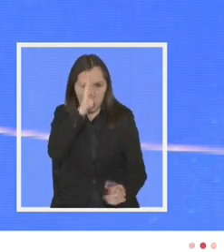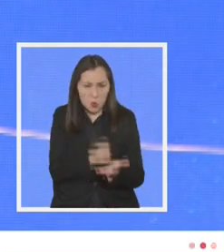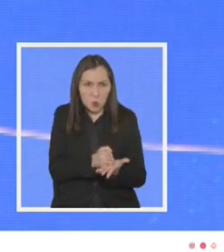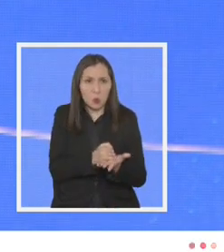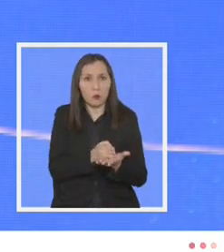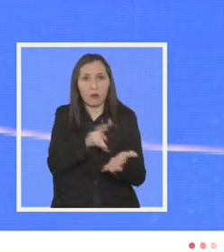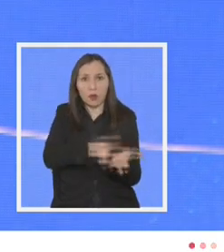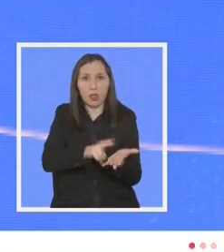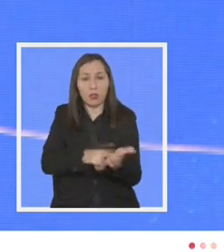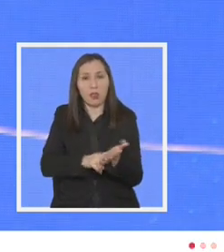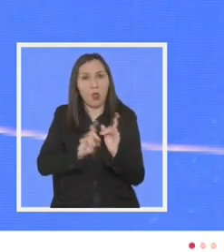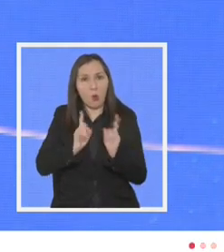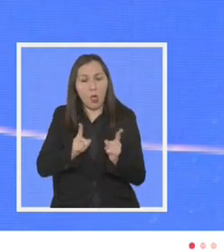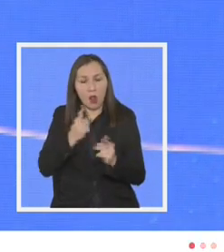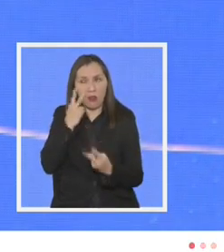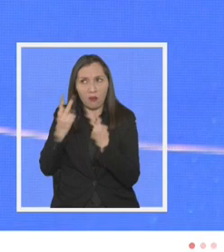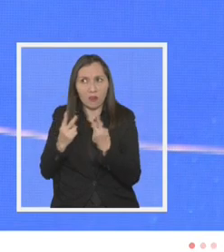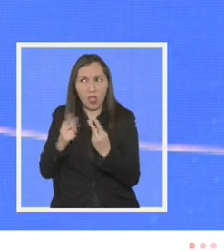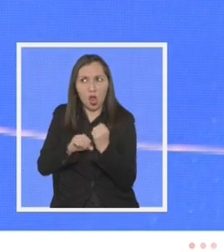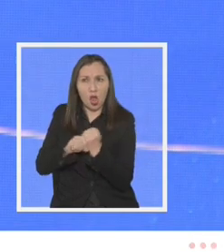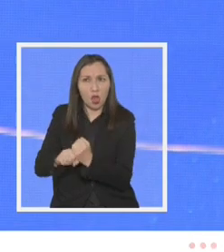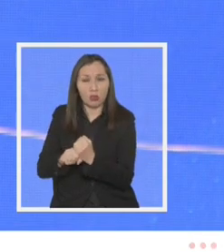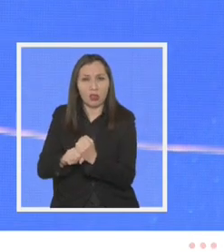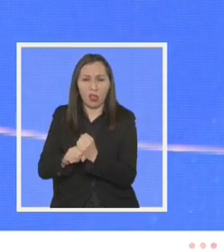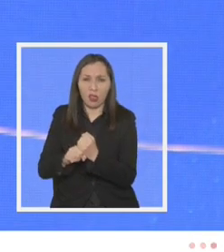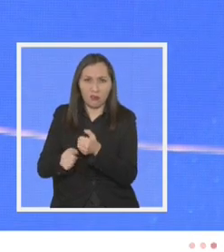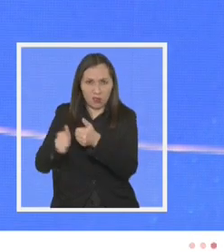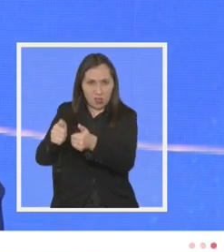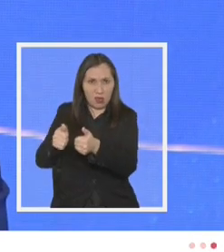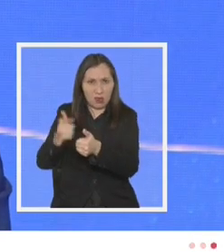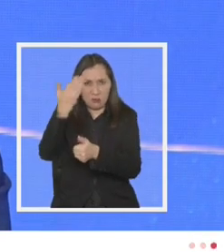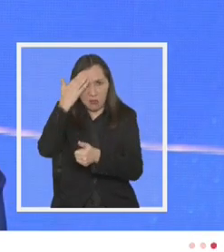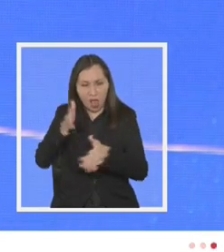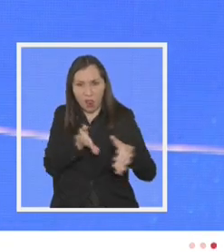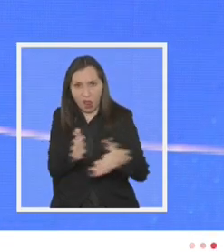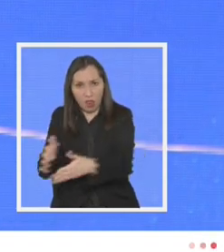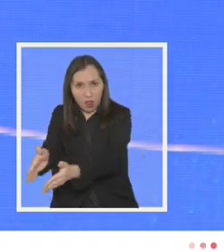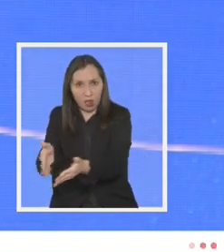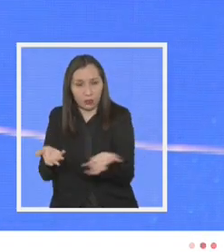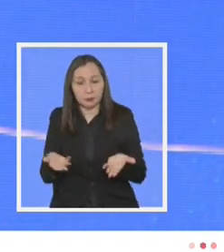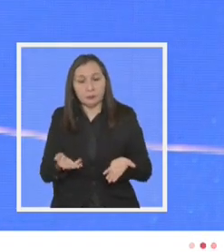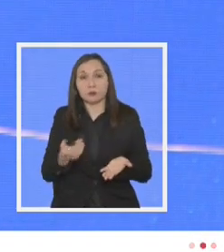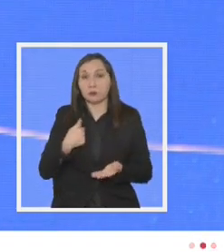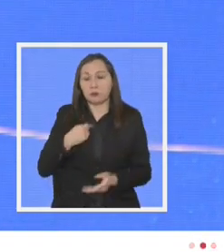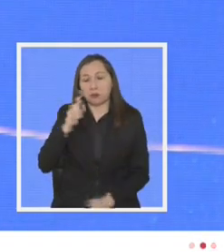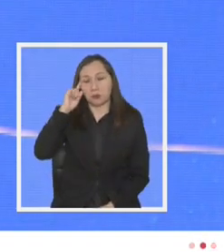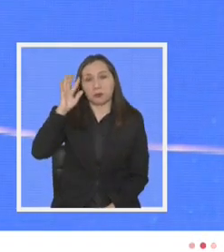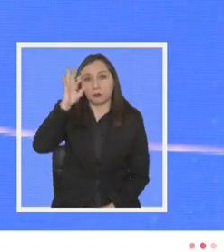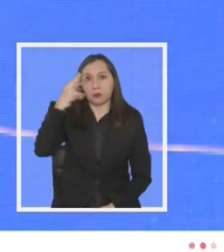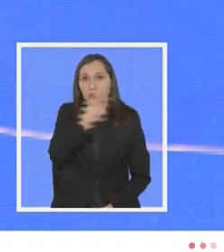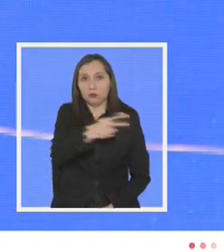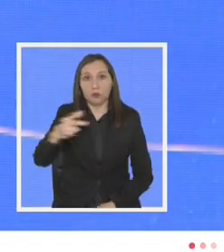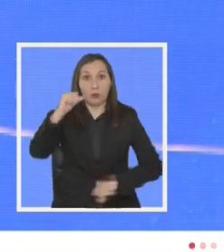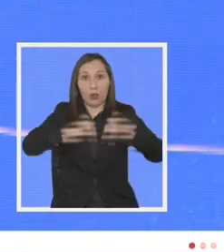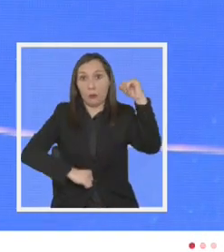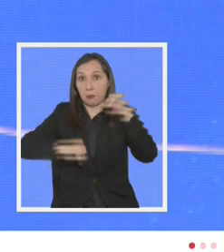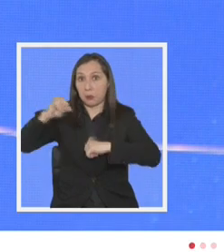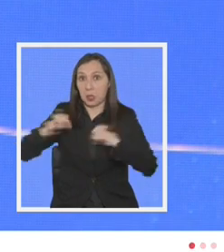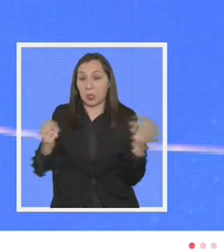la realidad aunque eso lleve al país por un mal camino? No me imagino que ustedes en sus empresas